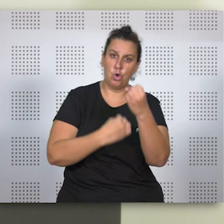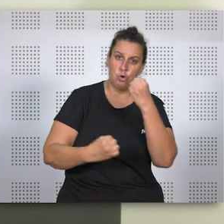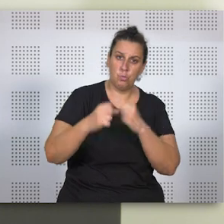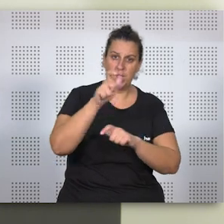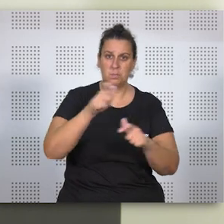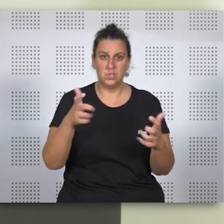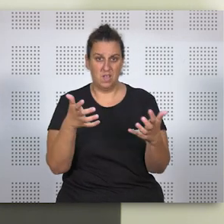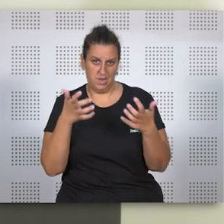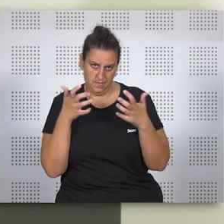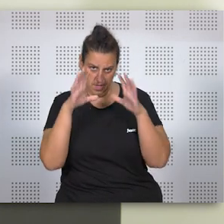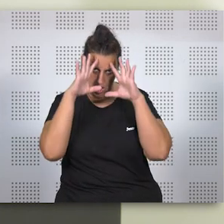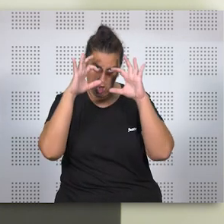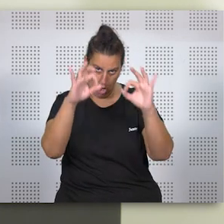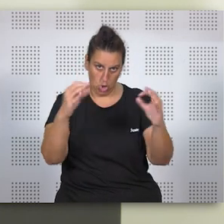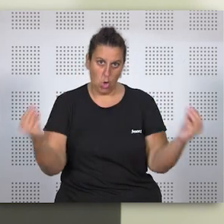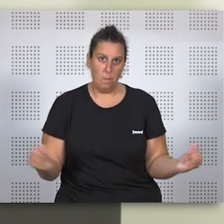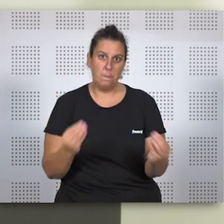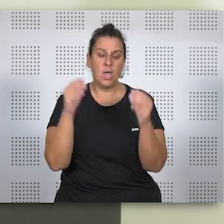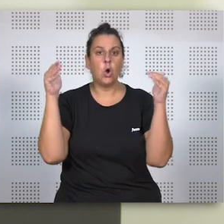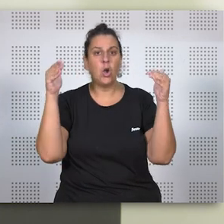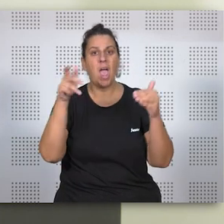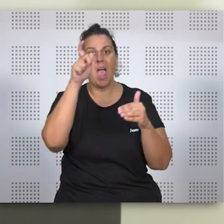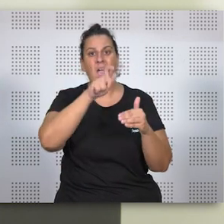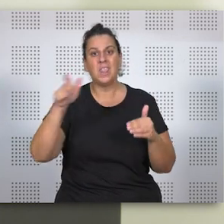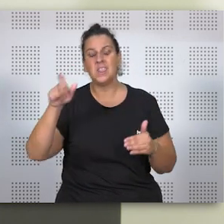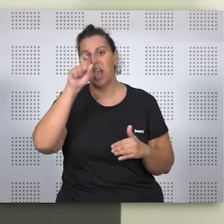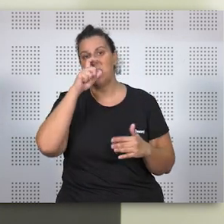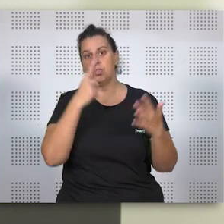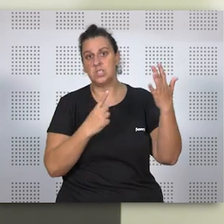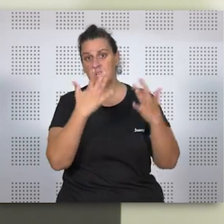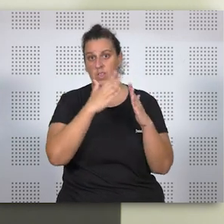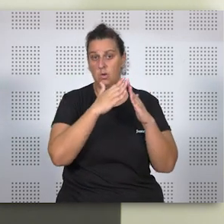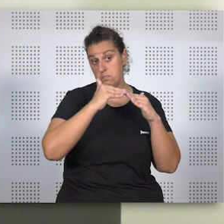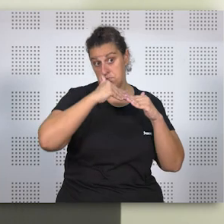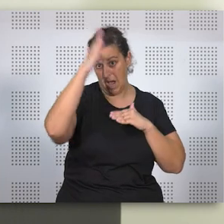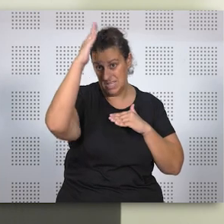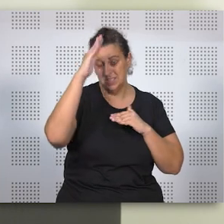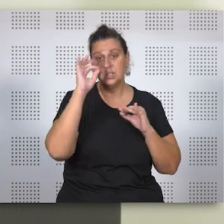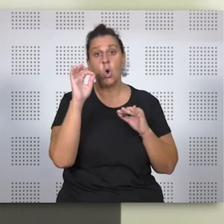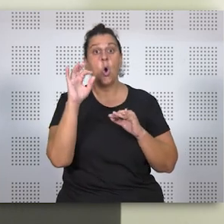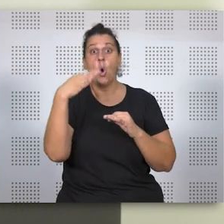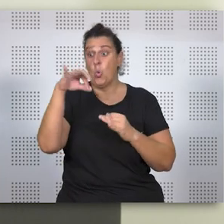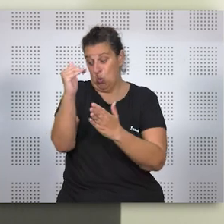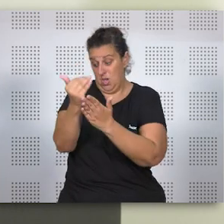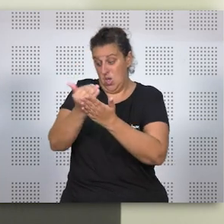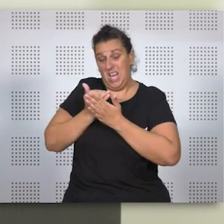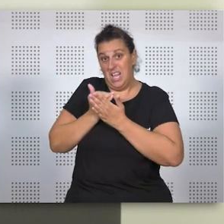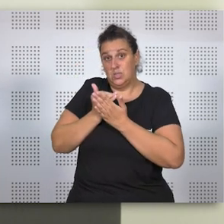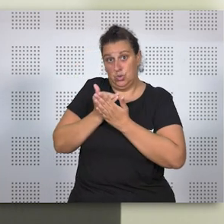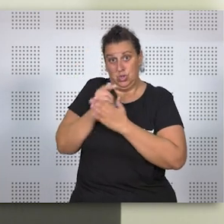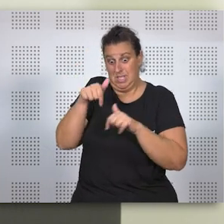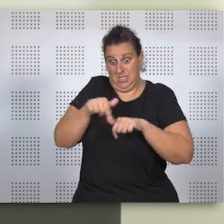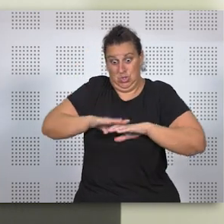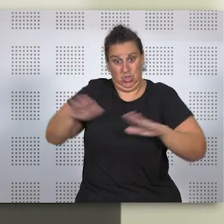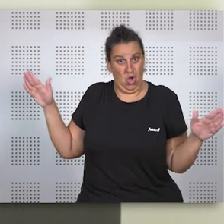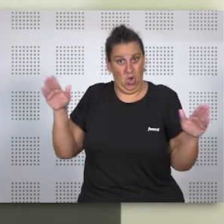beneficiarios. Es lógico que las mejoras se centren en gente mayor de 65, para las que su única fuente de ingresos o principal fuente de ingresos es